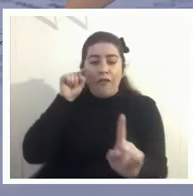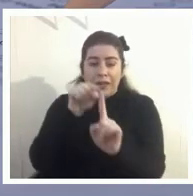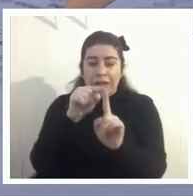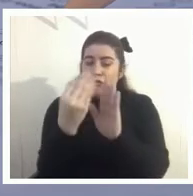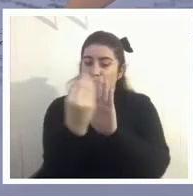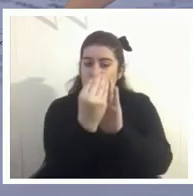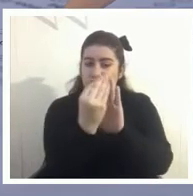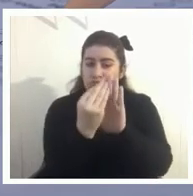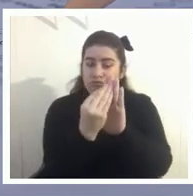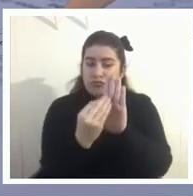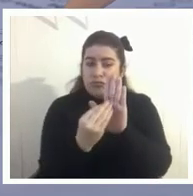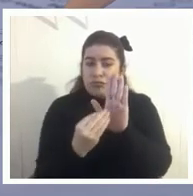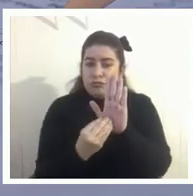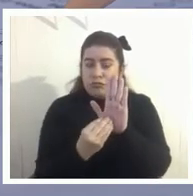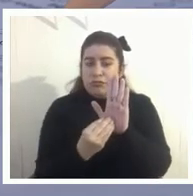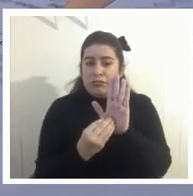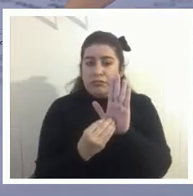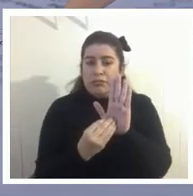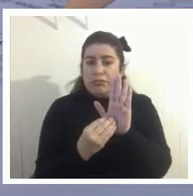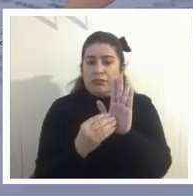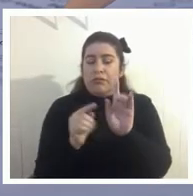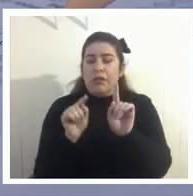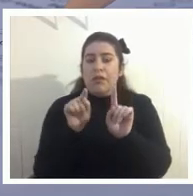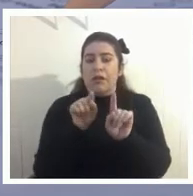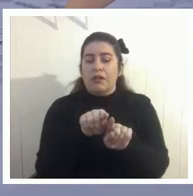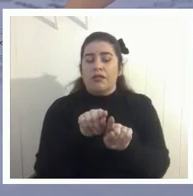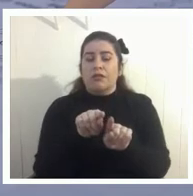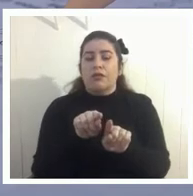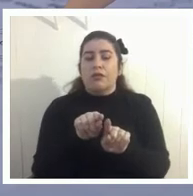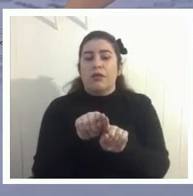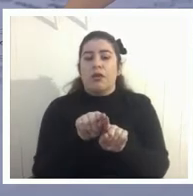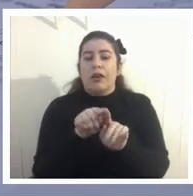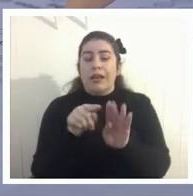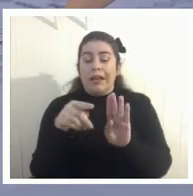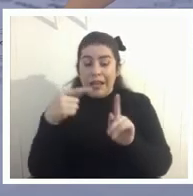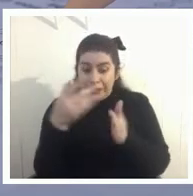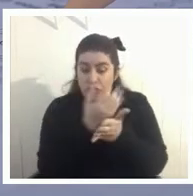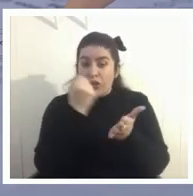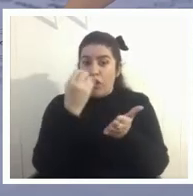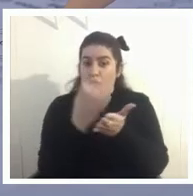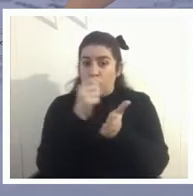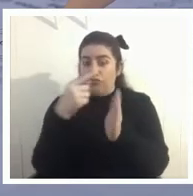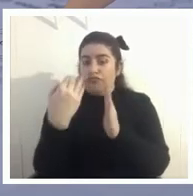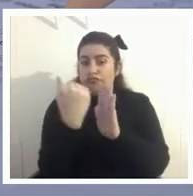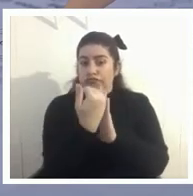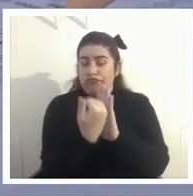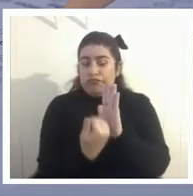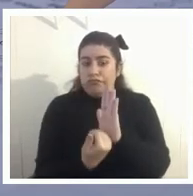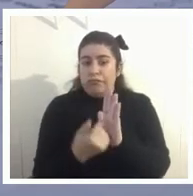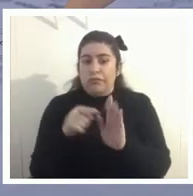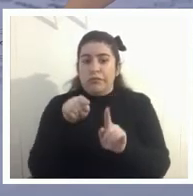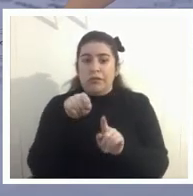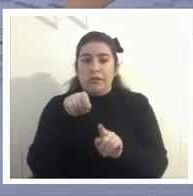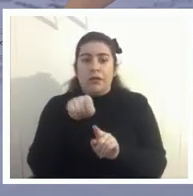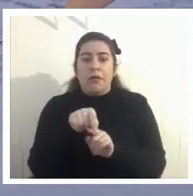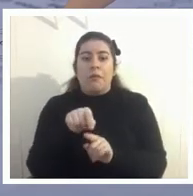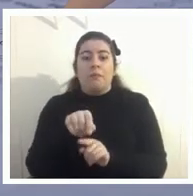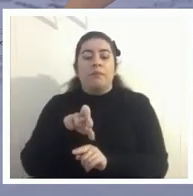y buscamos cierto que sean cierto cumplidos cierto michael power cierto habló de esto en